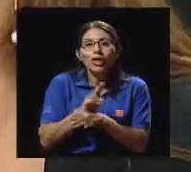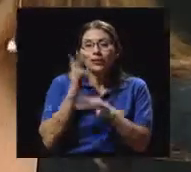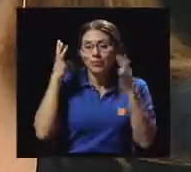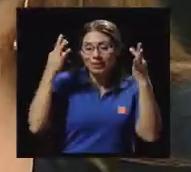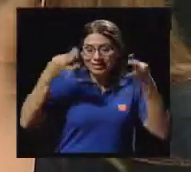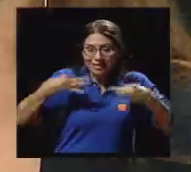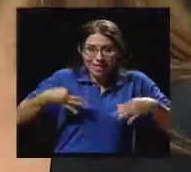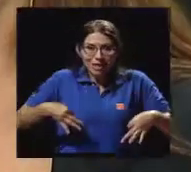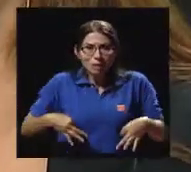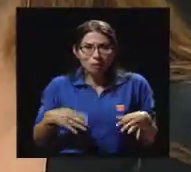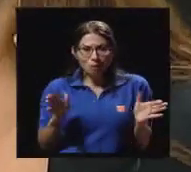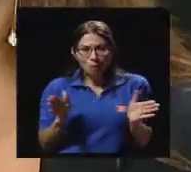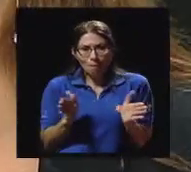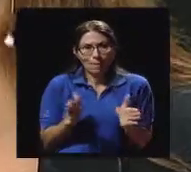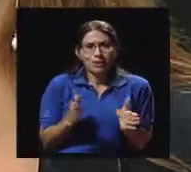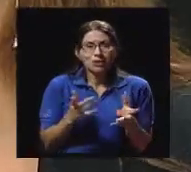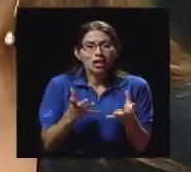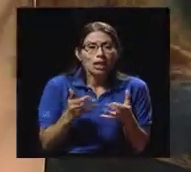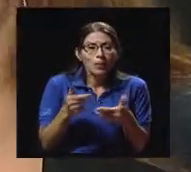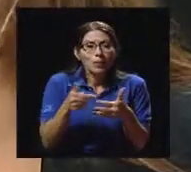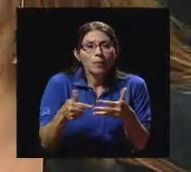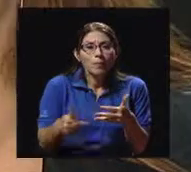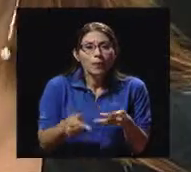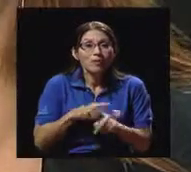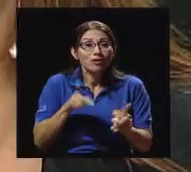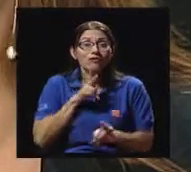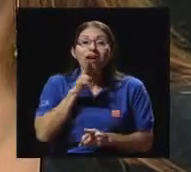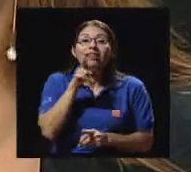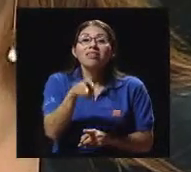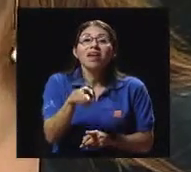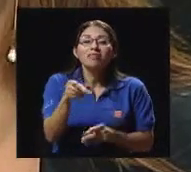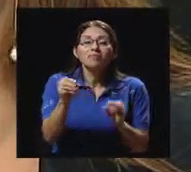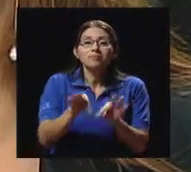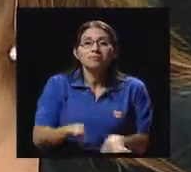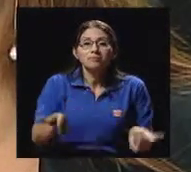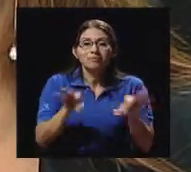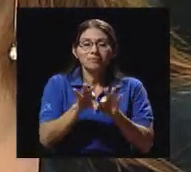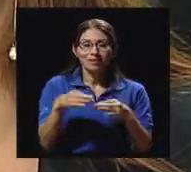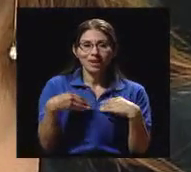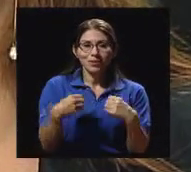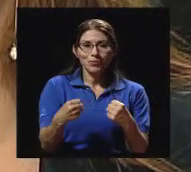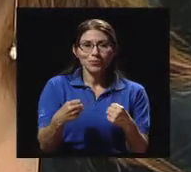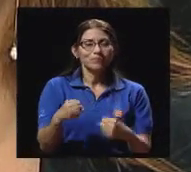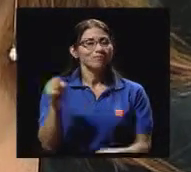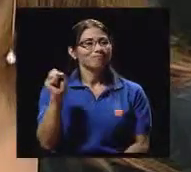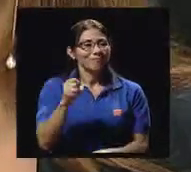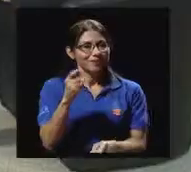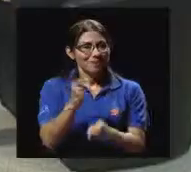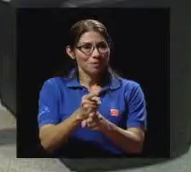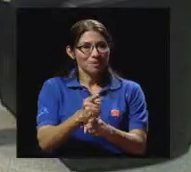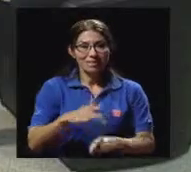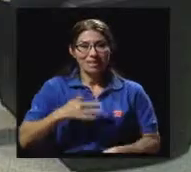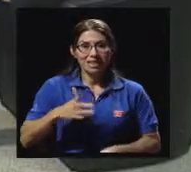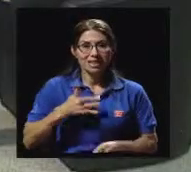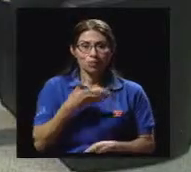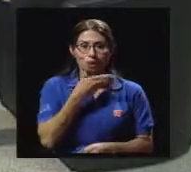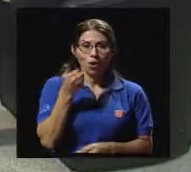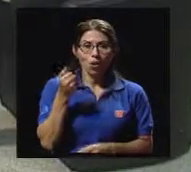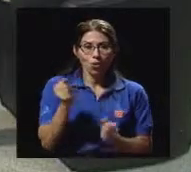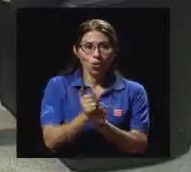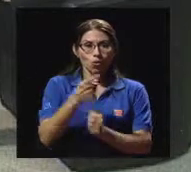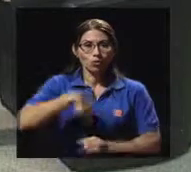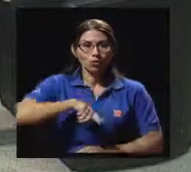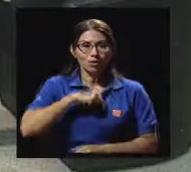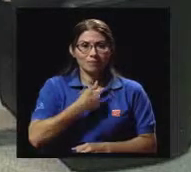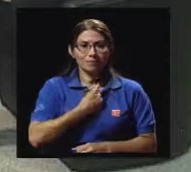¿verdad?, lucirme. Y en realidad estamos hablando de nuestra salud. Es nuestra salud, exactamente. Es sentirnos mejor con nosotras